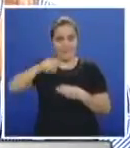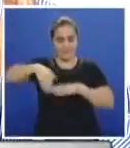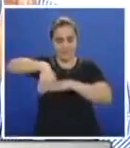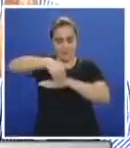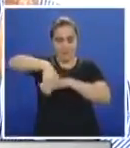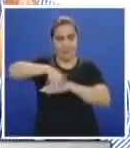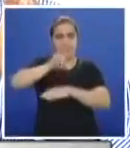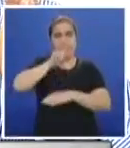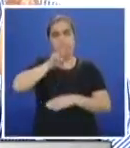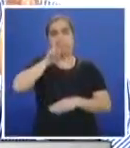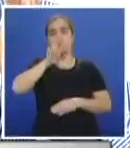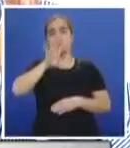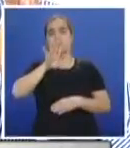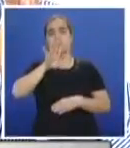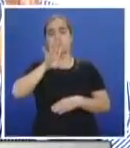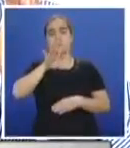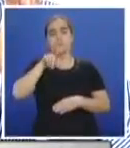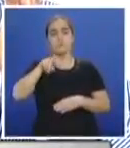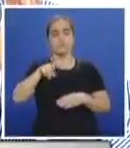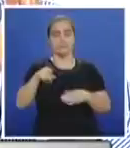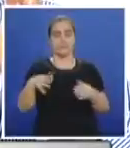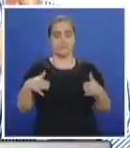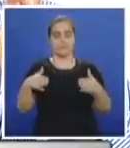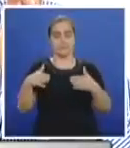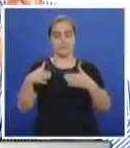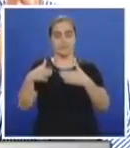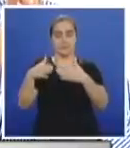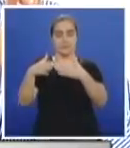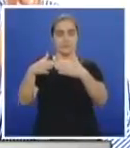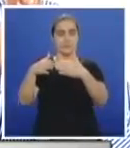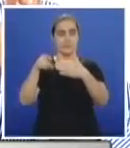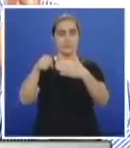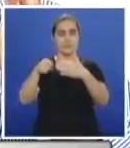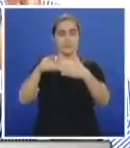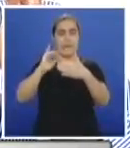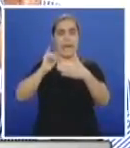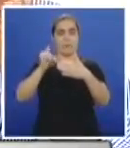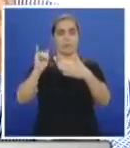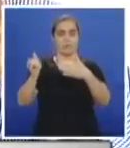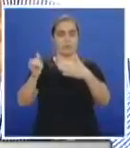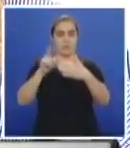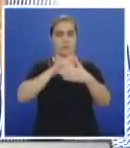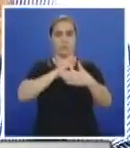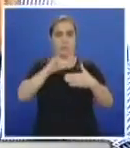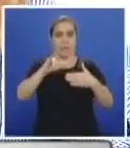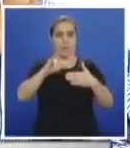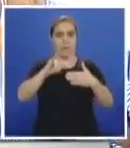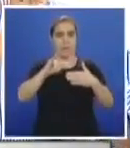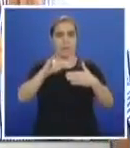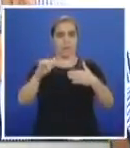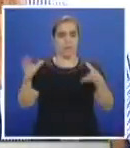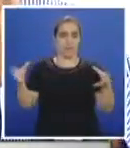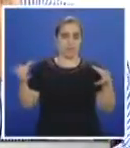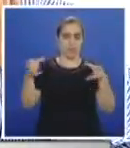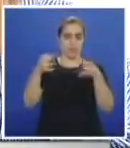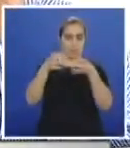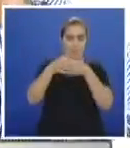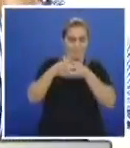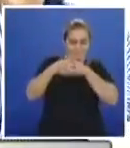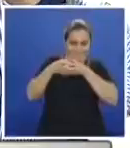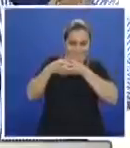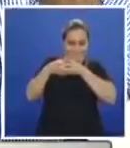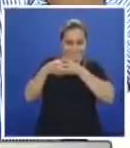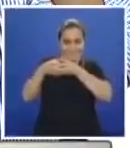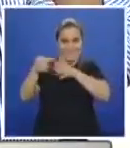y hace conexión con Jamundí Cali. Y sacamos a todo el bloque